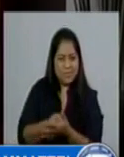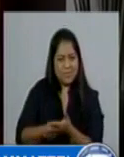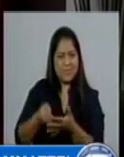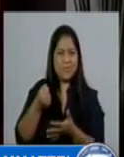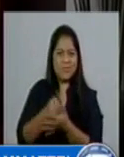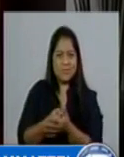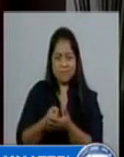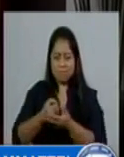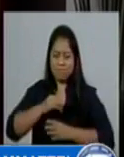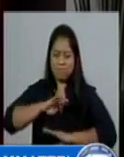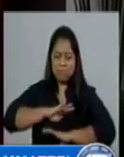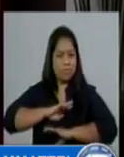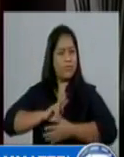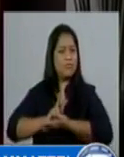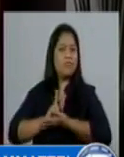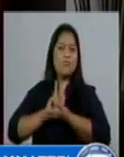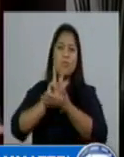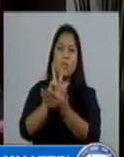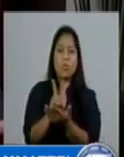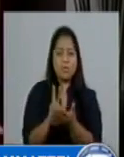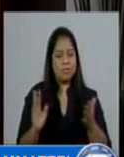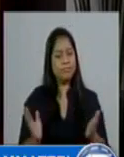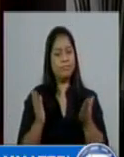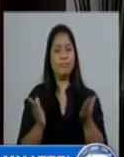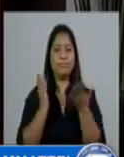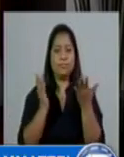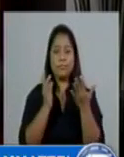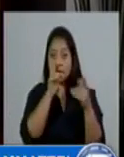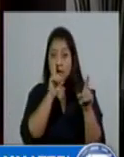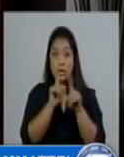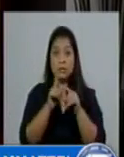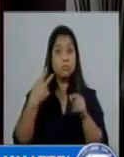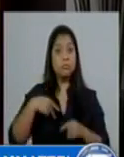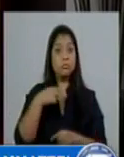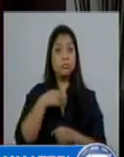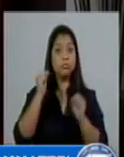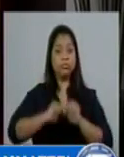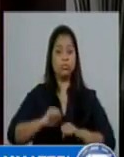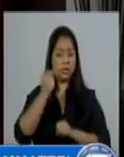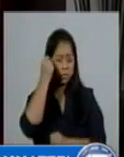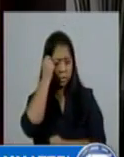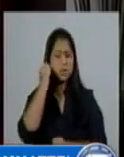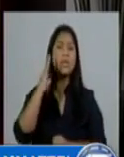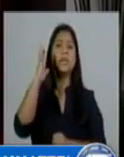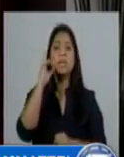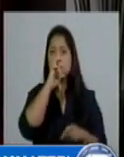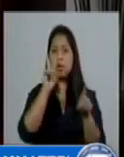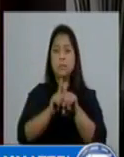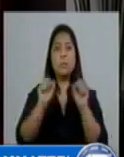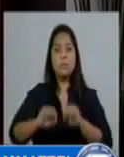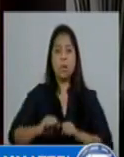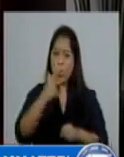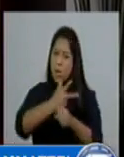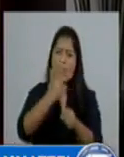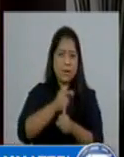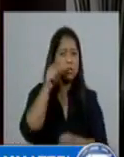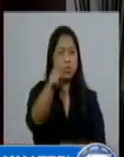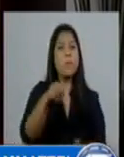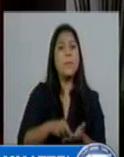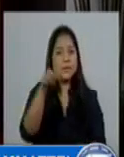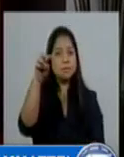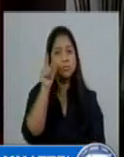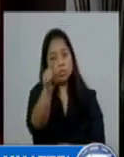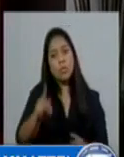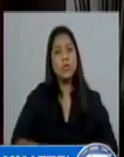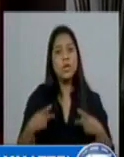nuestra plena voluntad de salir adelante. Pondremos a la disposición nuestros talentos. Guatemala es tu país, tu